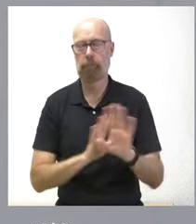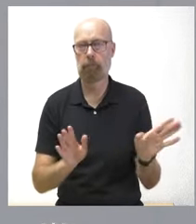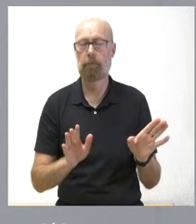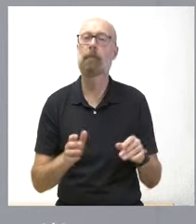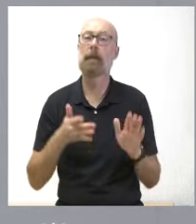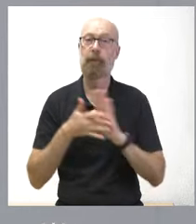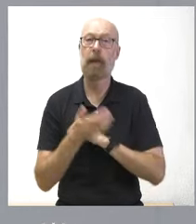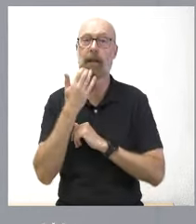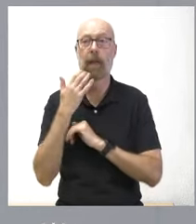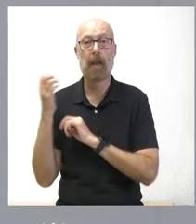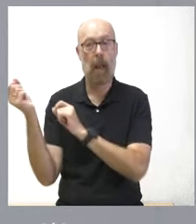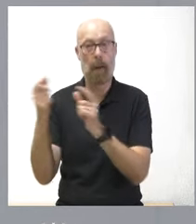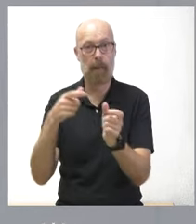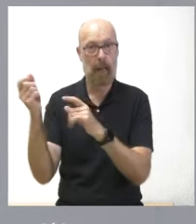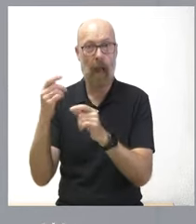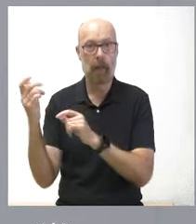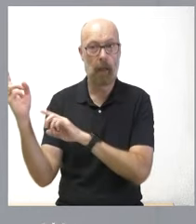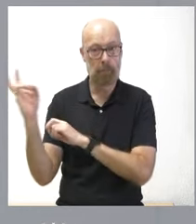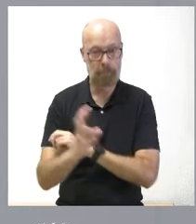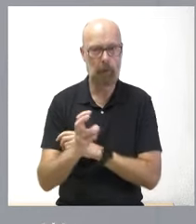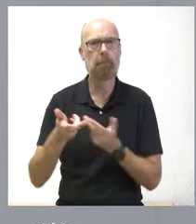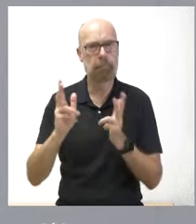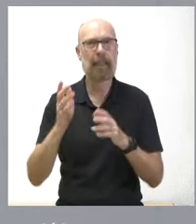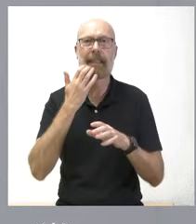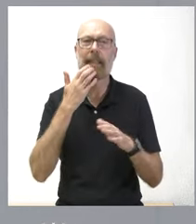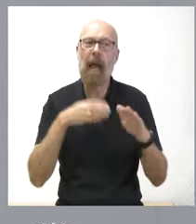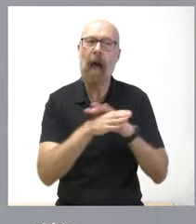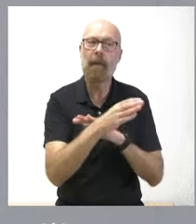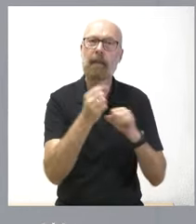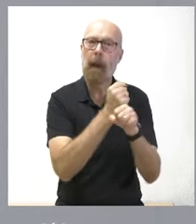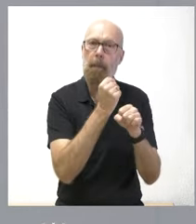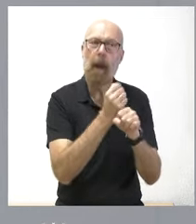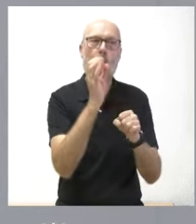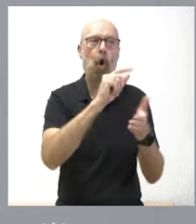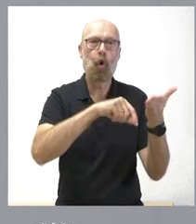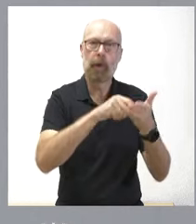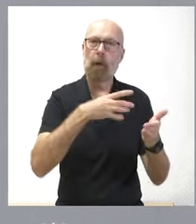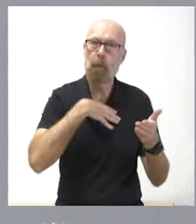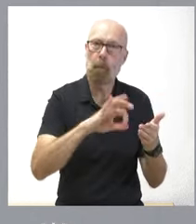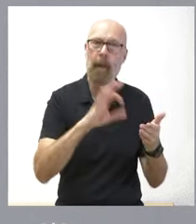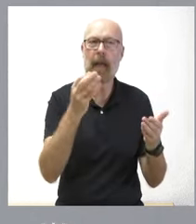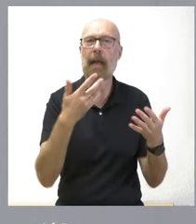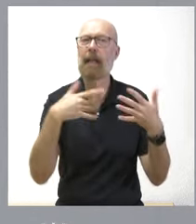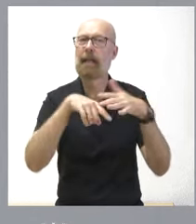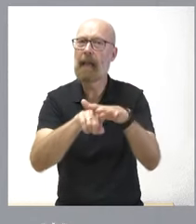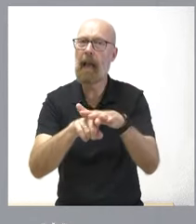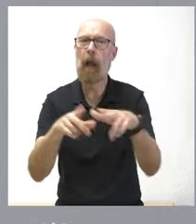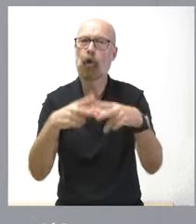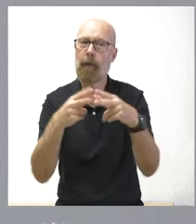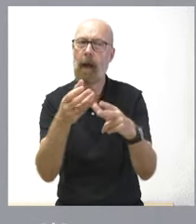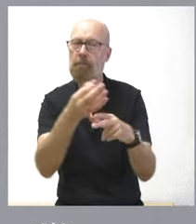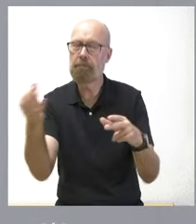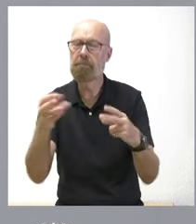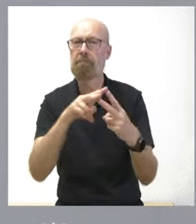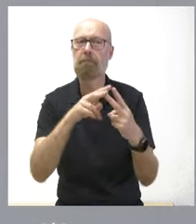llegada de inmigrantes que puedan acceder a un empleo, a contrato de trabajo y que se integren socialmente y que esta integración social